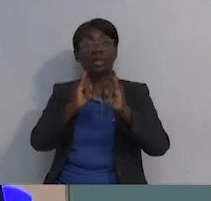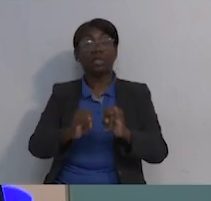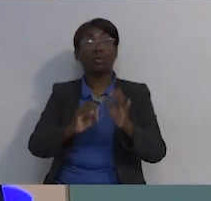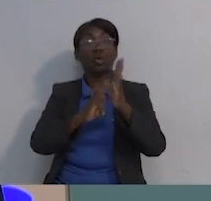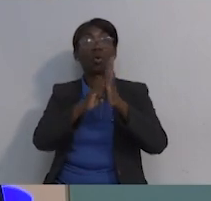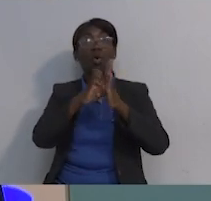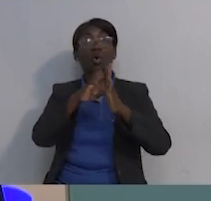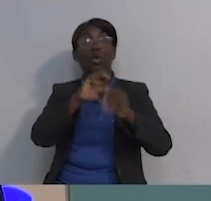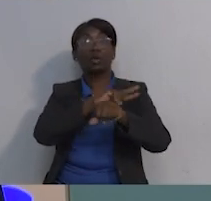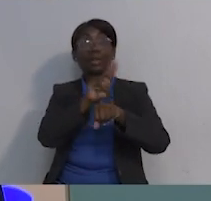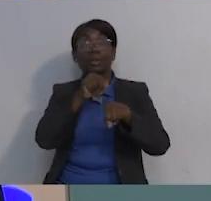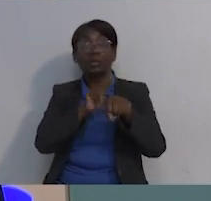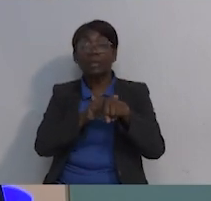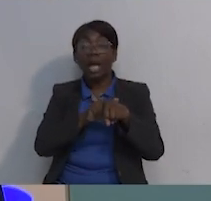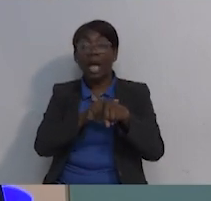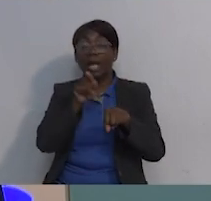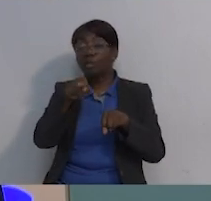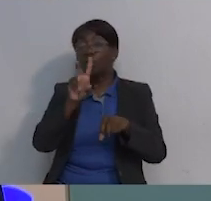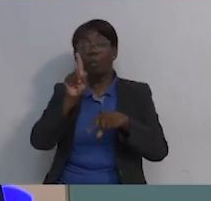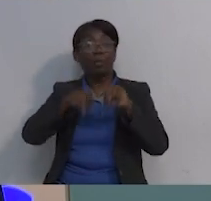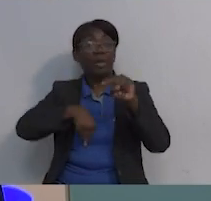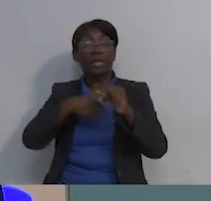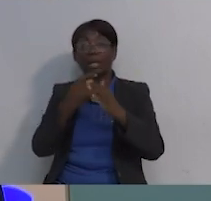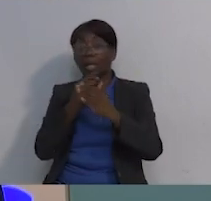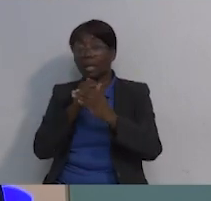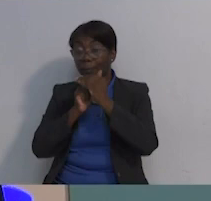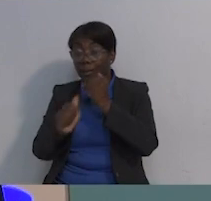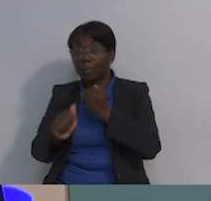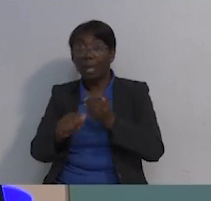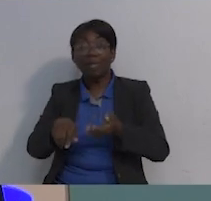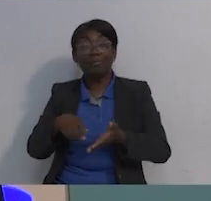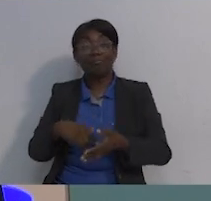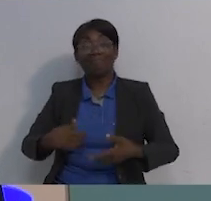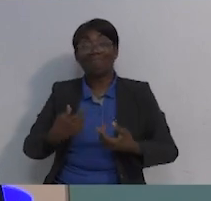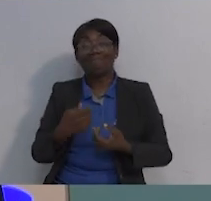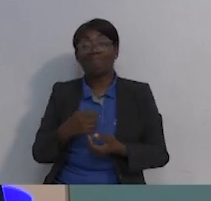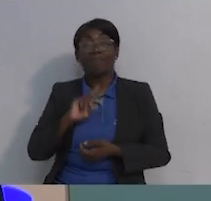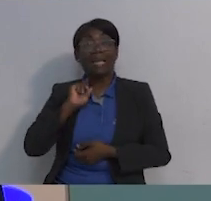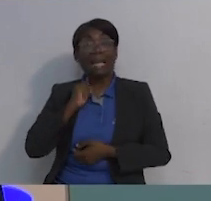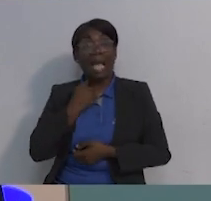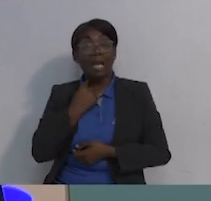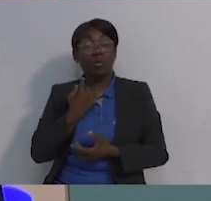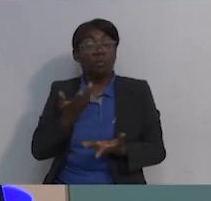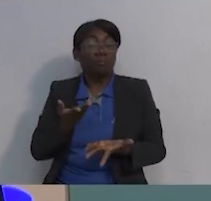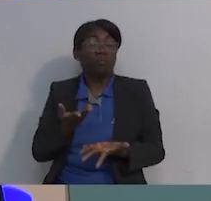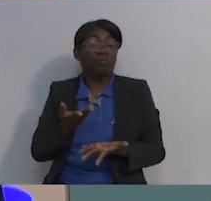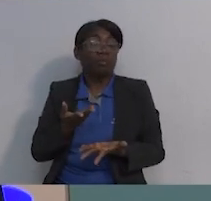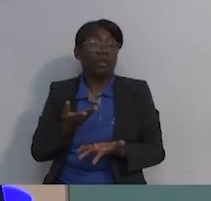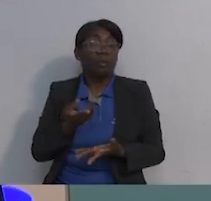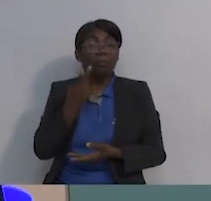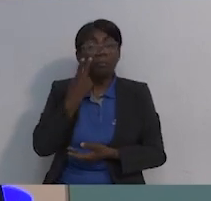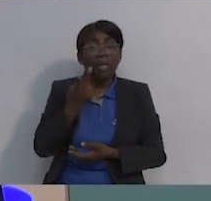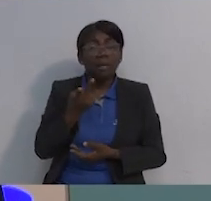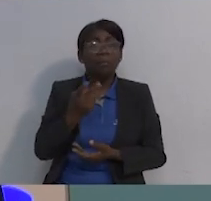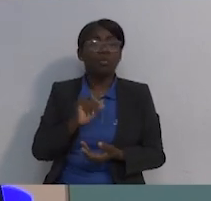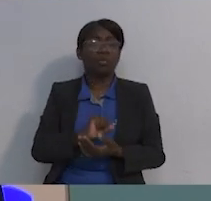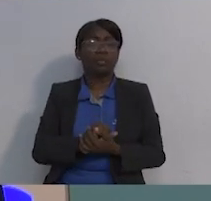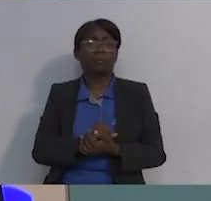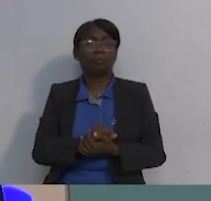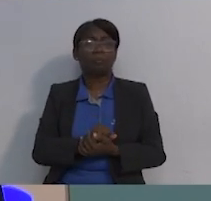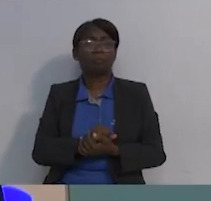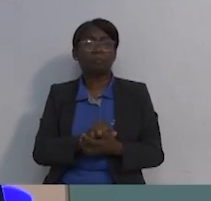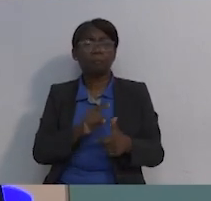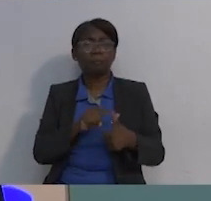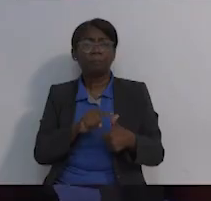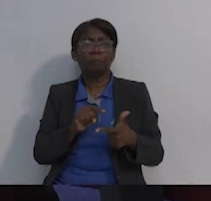oncológico, no todo el mundo puede ir a lo privado. Y entonces eso es algo que estuvimos